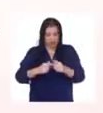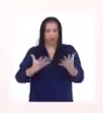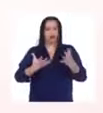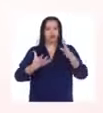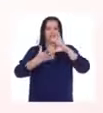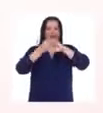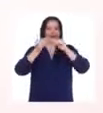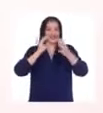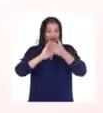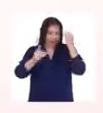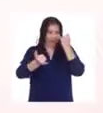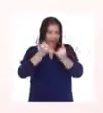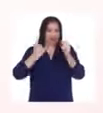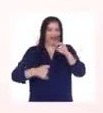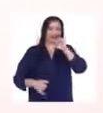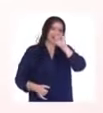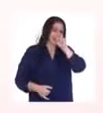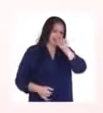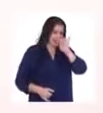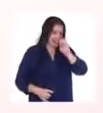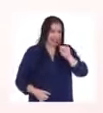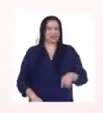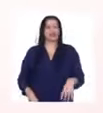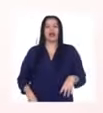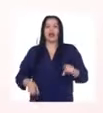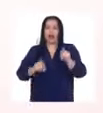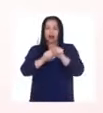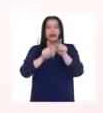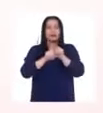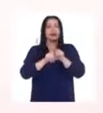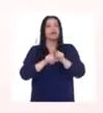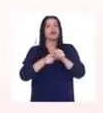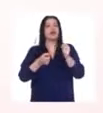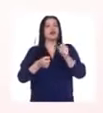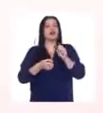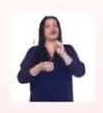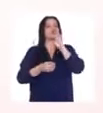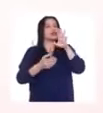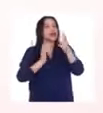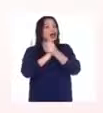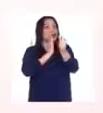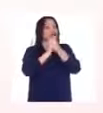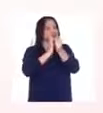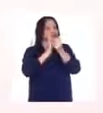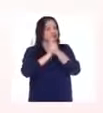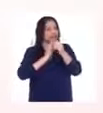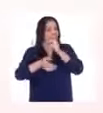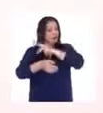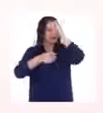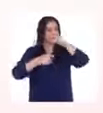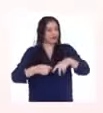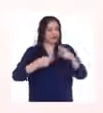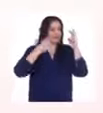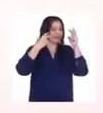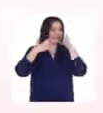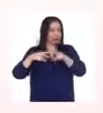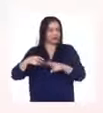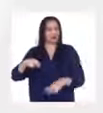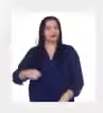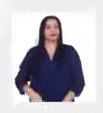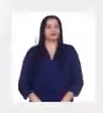de la charla de Inés Melchor. Además de los comentarios de nuestro invitado especialista. Así que, vamos a verlo.